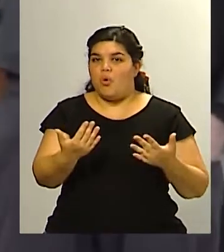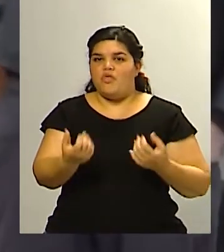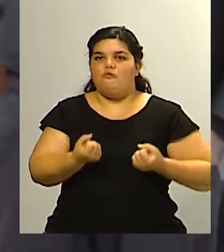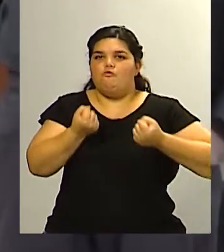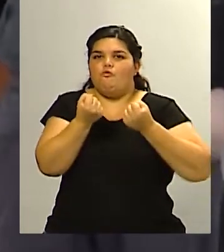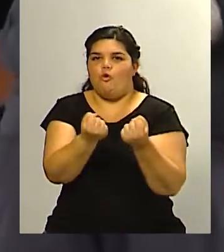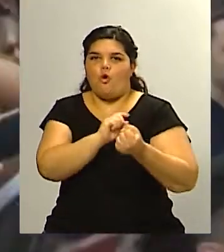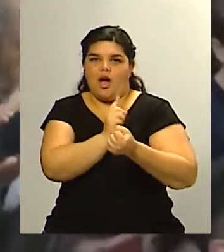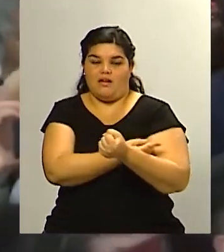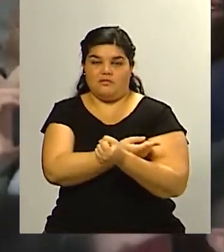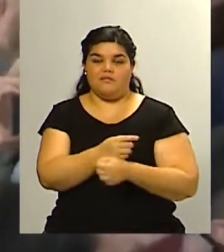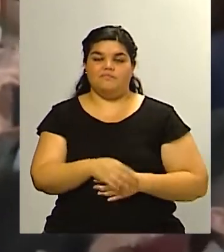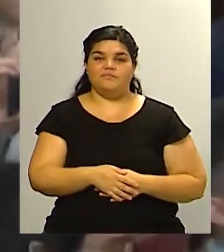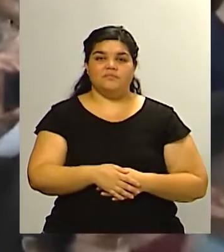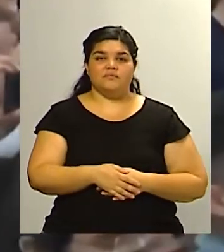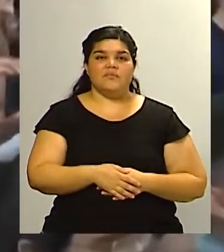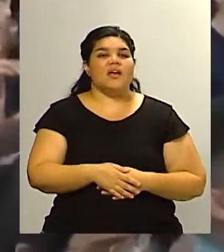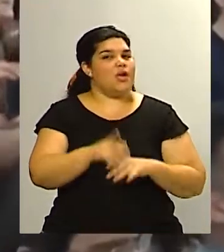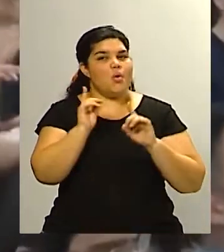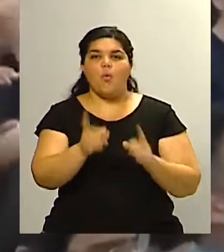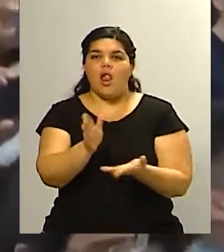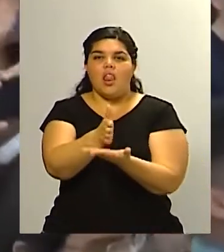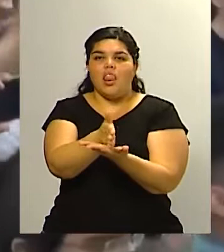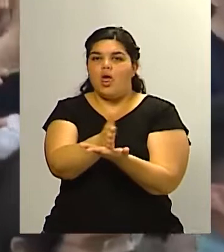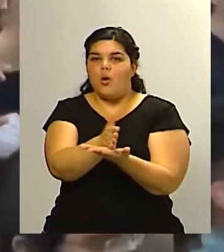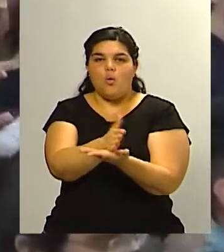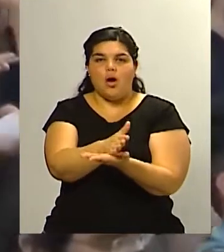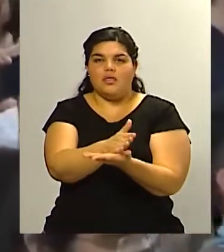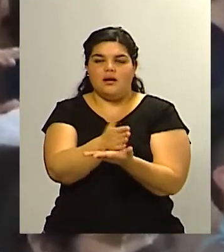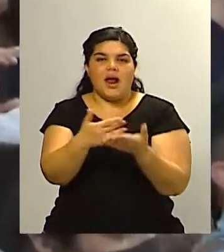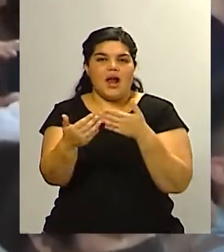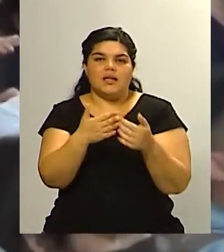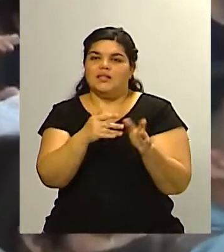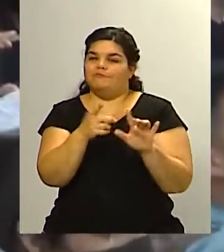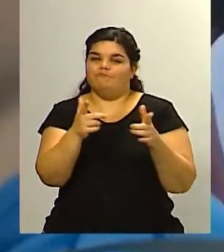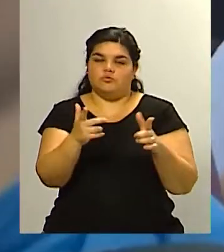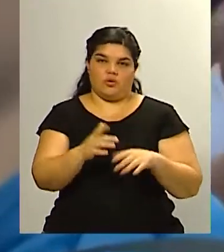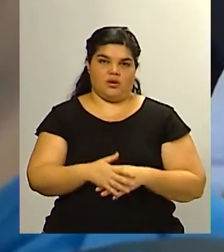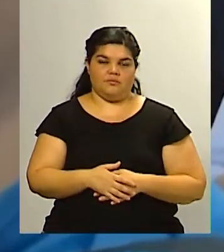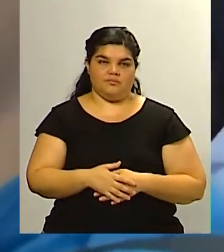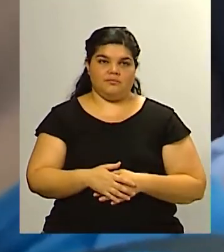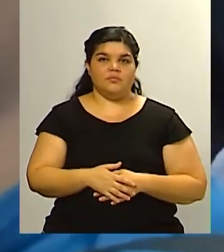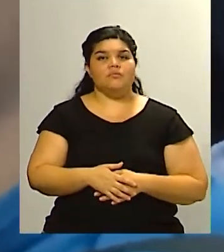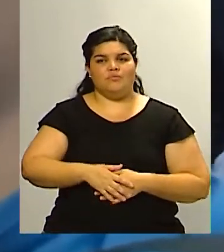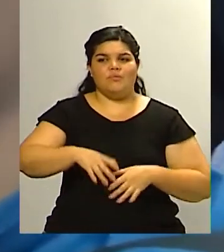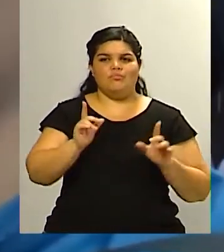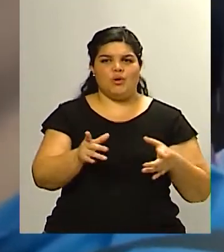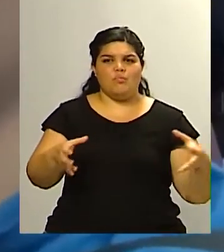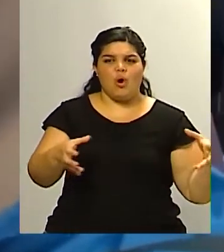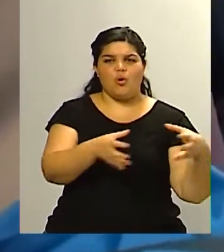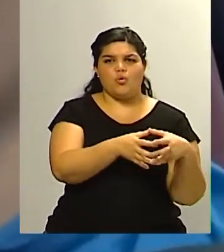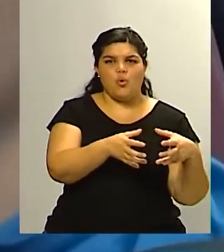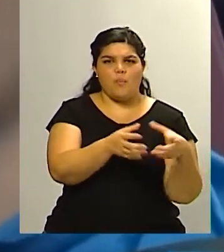viviendo momentos en los cuales los sectores minoritarios que son muy ruidosos muy intensos